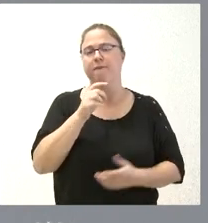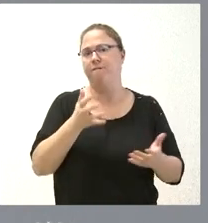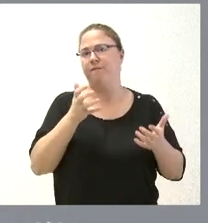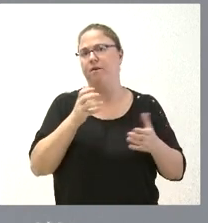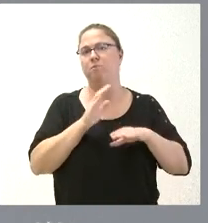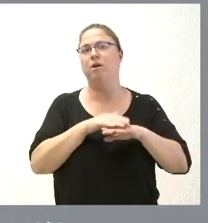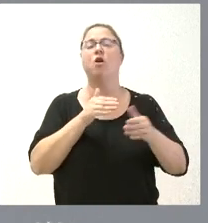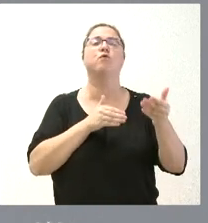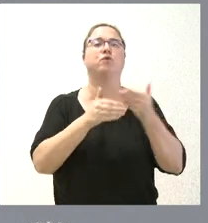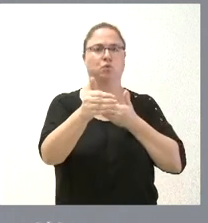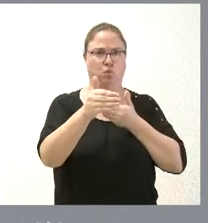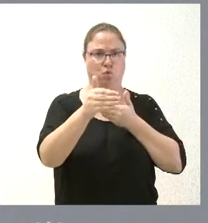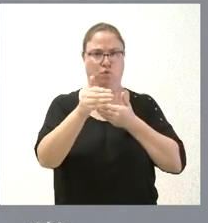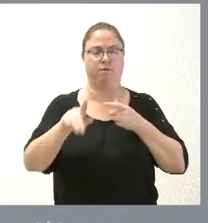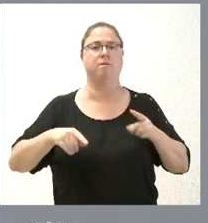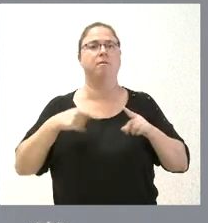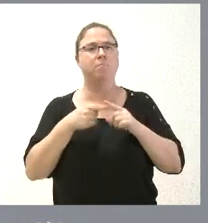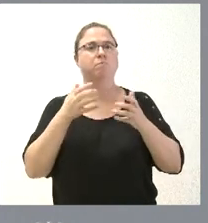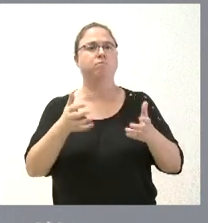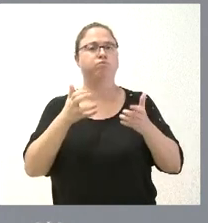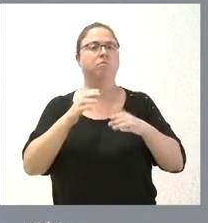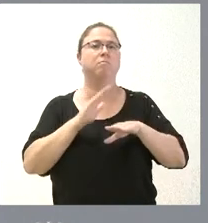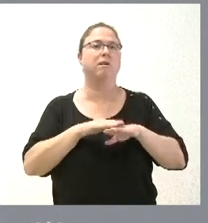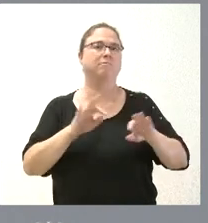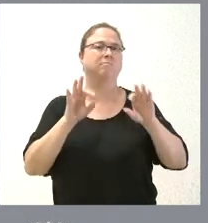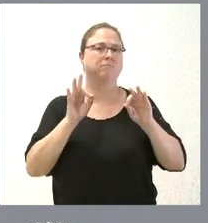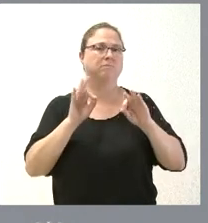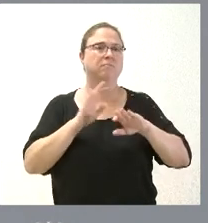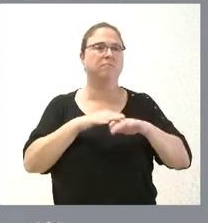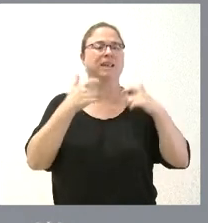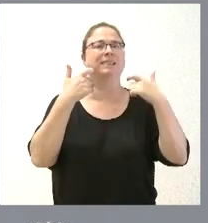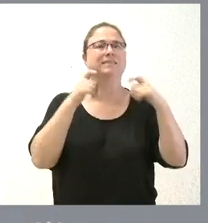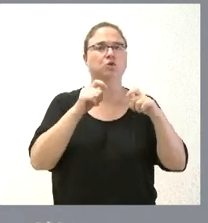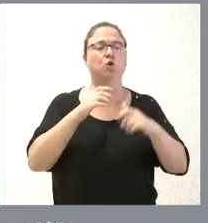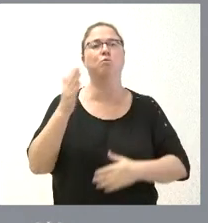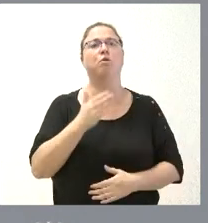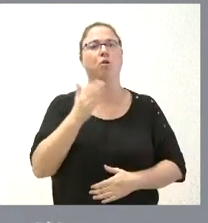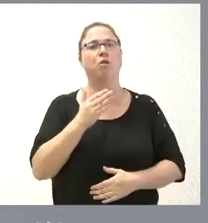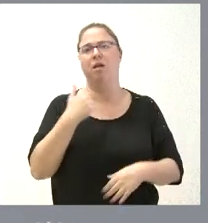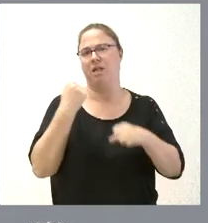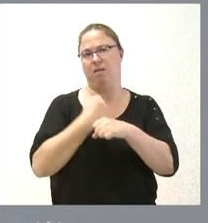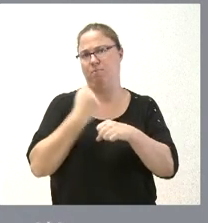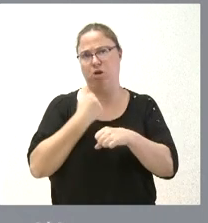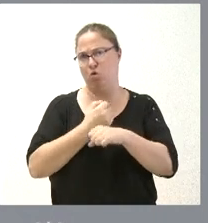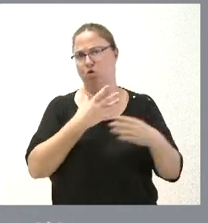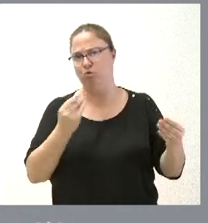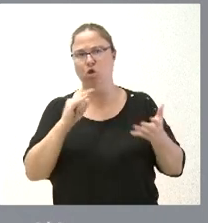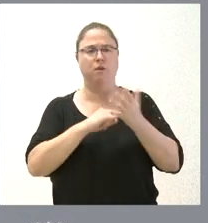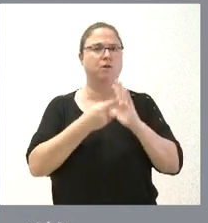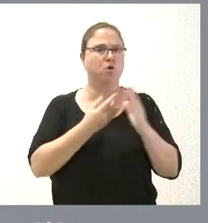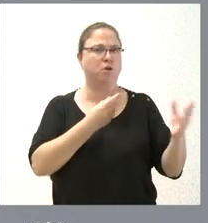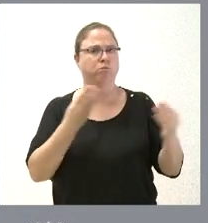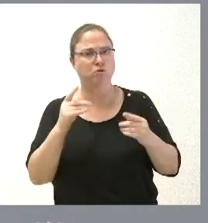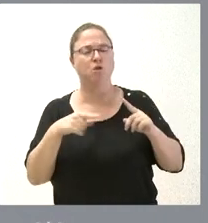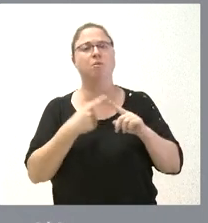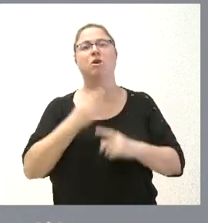al futuro de nuestra comunidad autónoma y beneficia de forma muy importante a un sector productivo que genera mucho empleo, mucha tecnología y